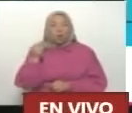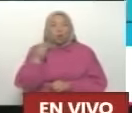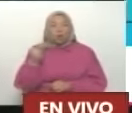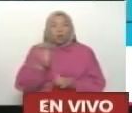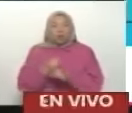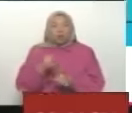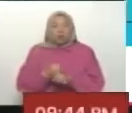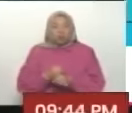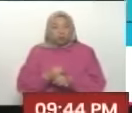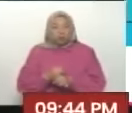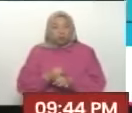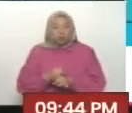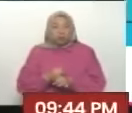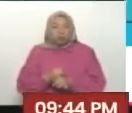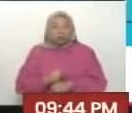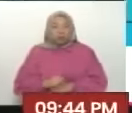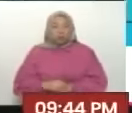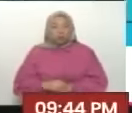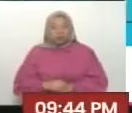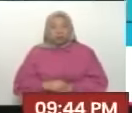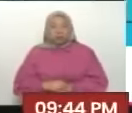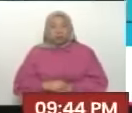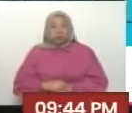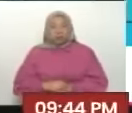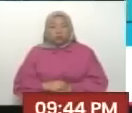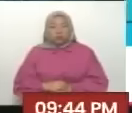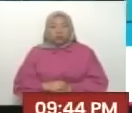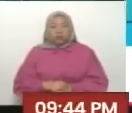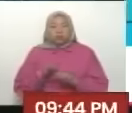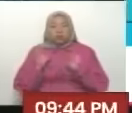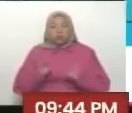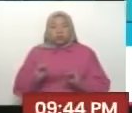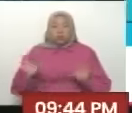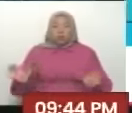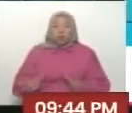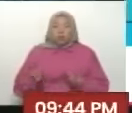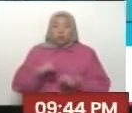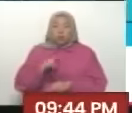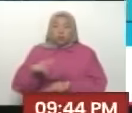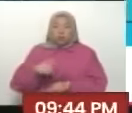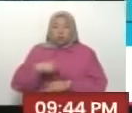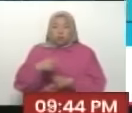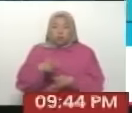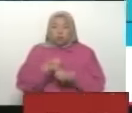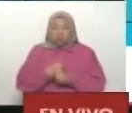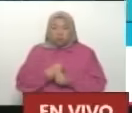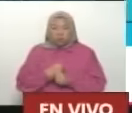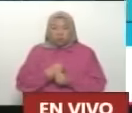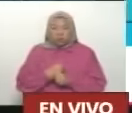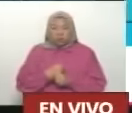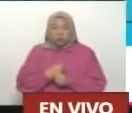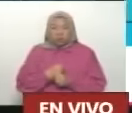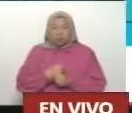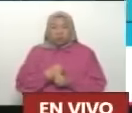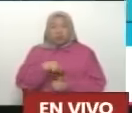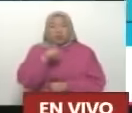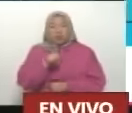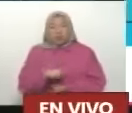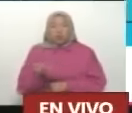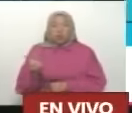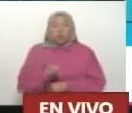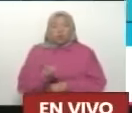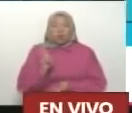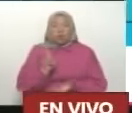allá, porque ustedes son la fuerza que nos inspira, nuestro compromiso con ustedes, porque esta patria le